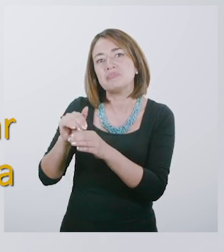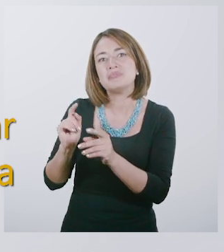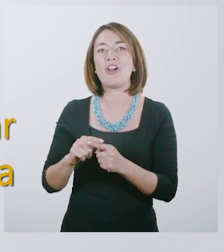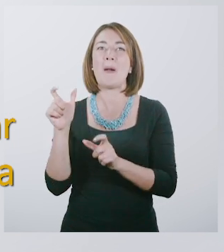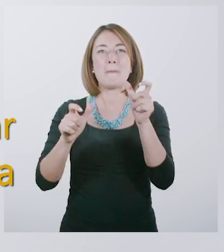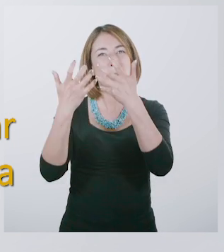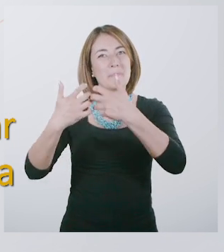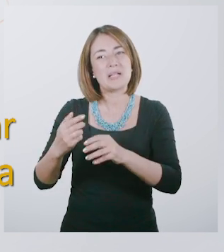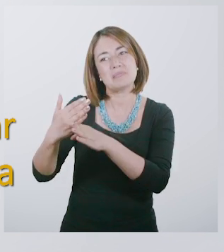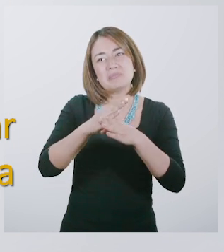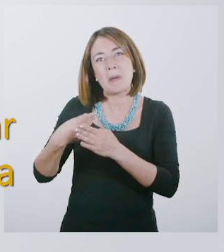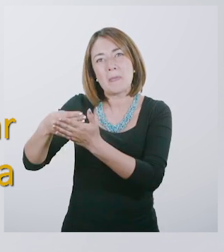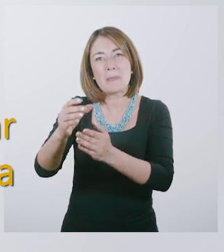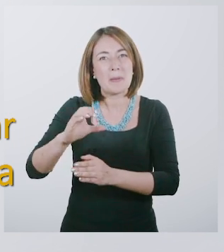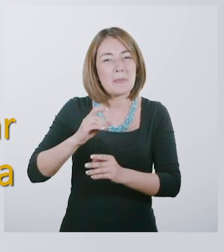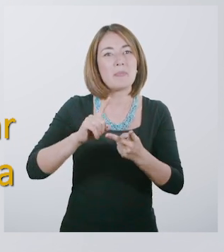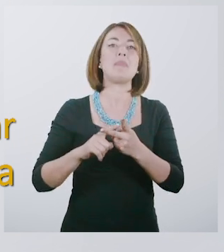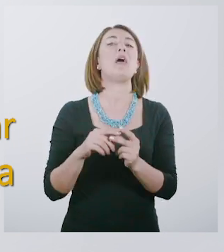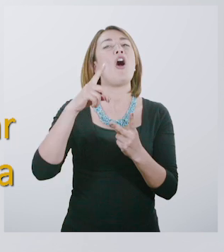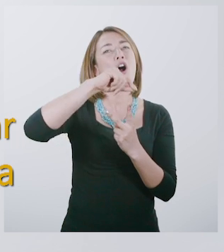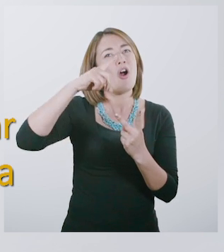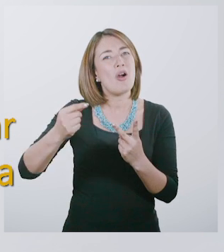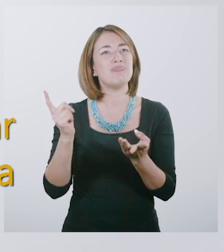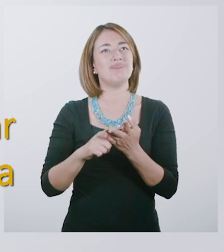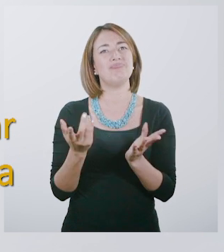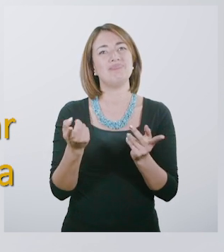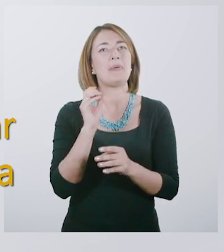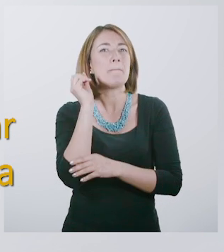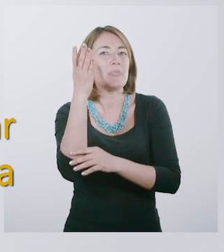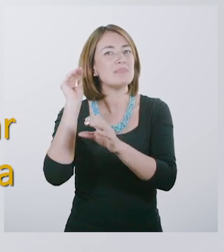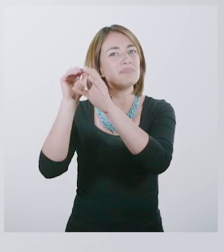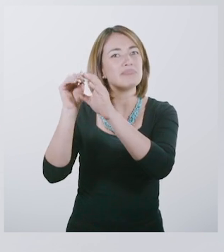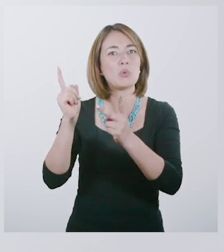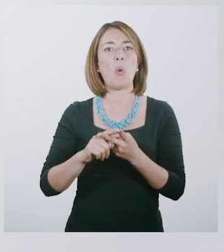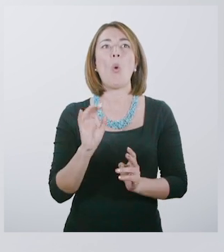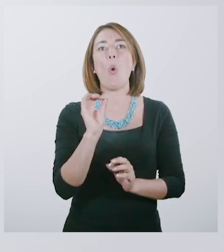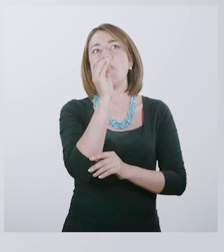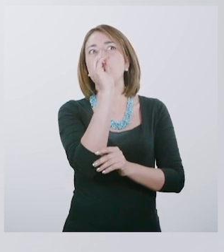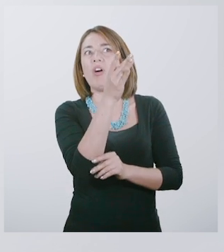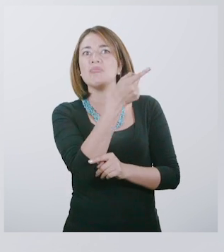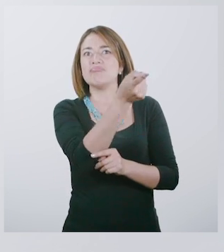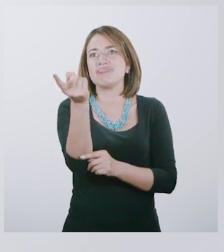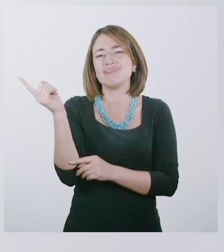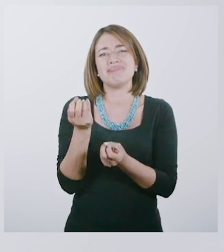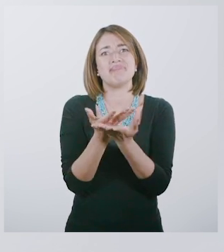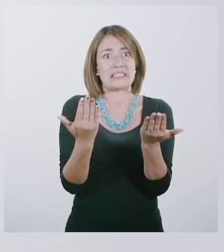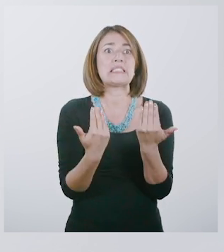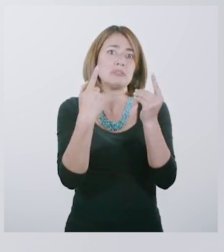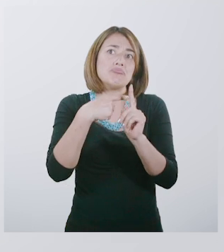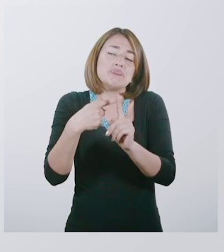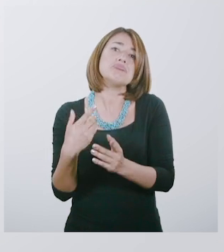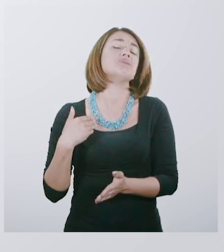fondo familiar, una cadena, un fondo de empleados, una cooperativa, un fondo de pensiones o una entidad